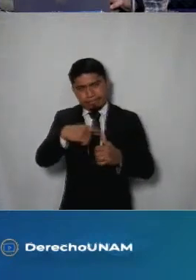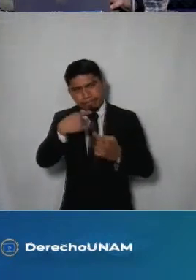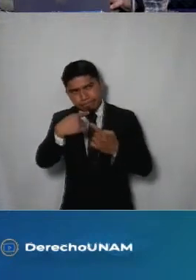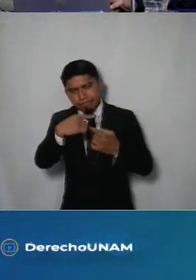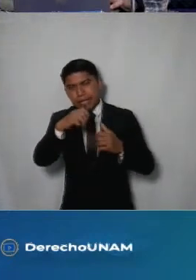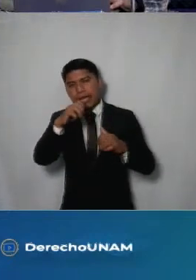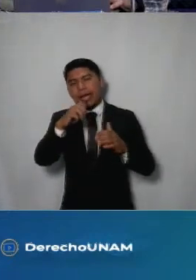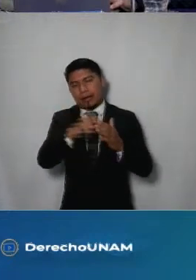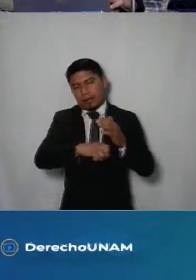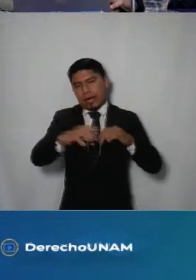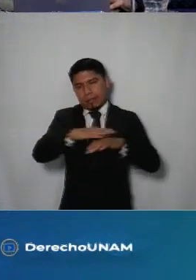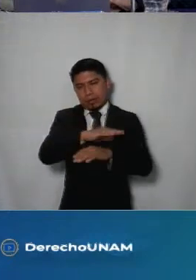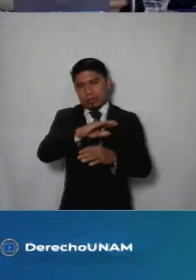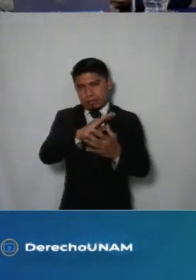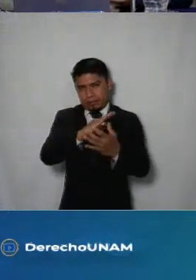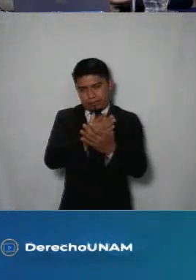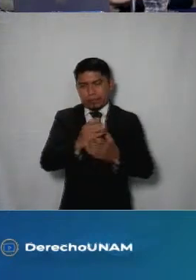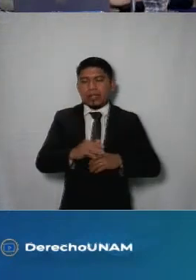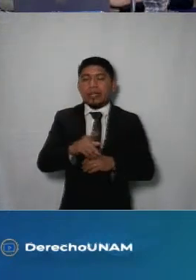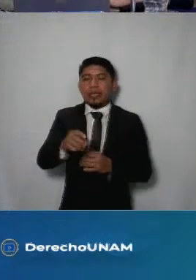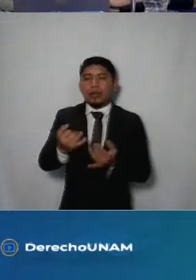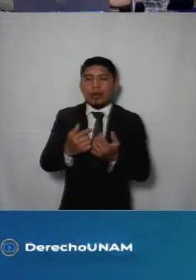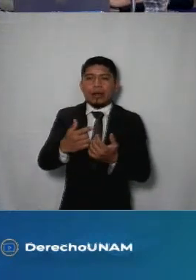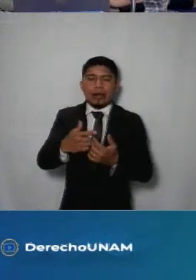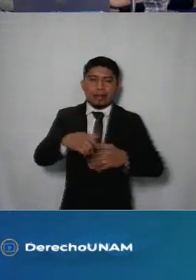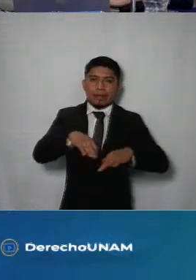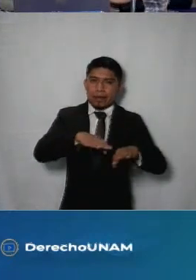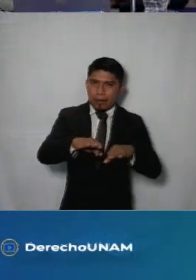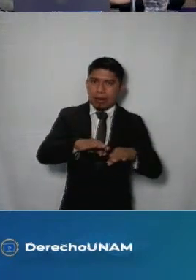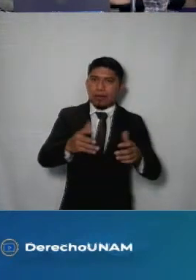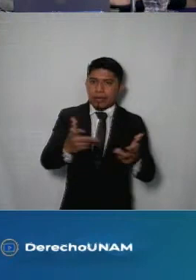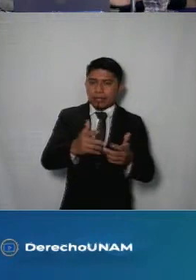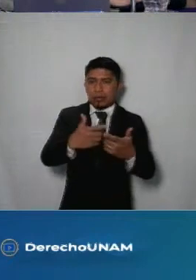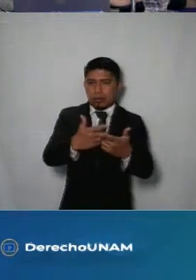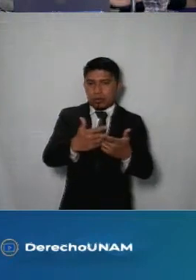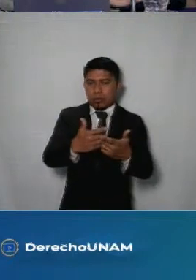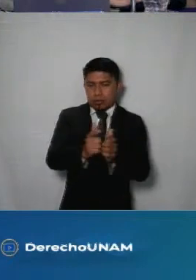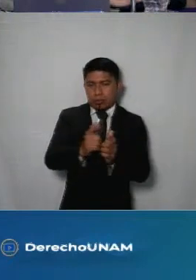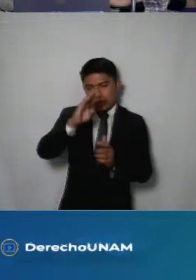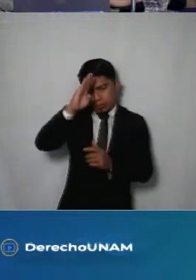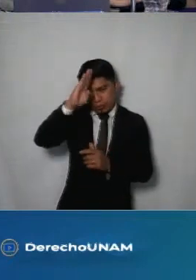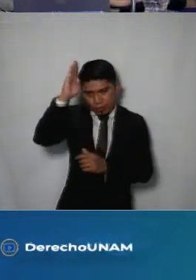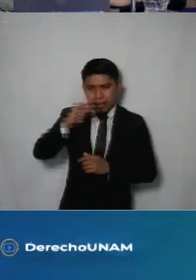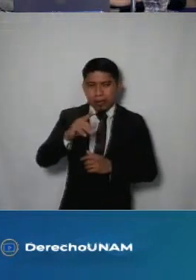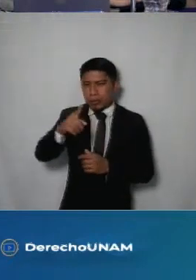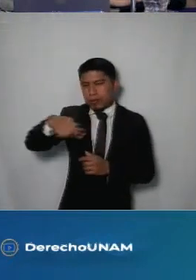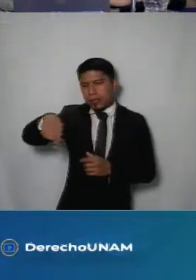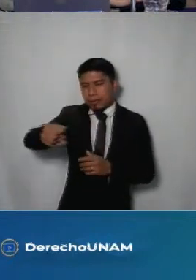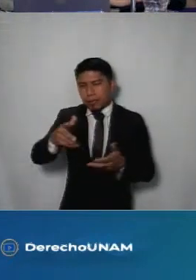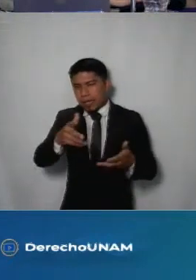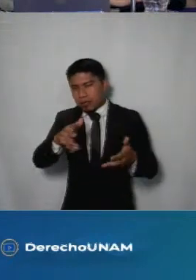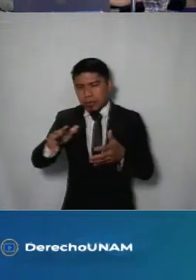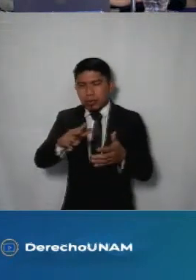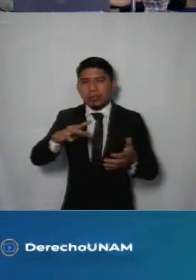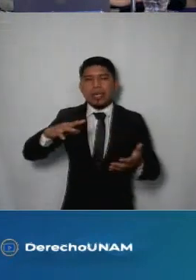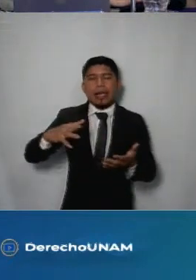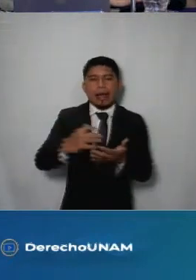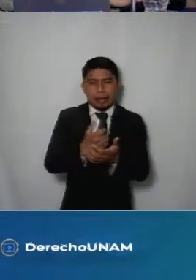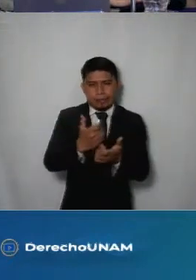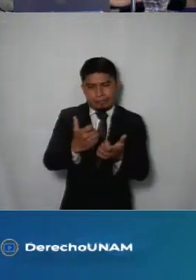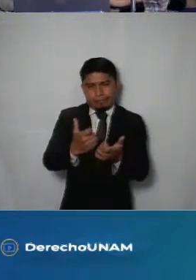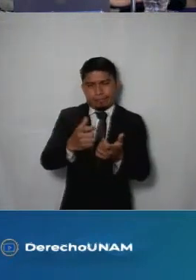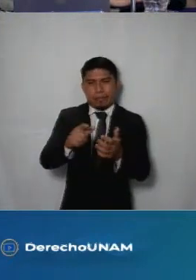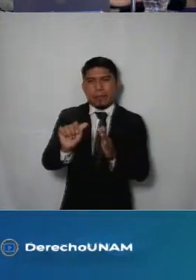traerle era un poco por la labor que hacen este recurso era por la labor que hacen los bomberos la verdad para que tengan ahí una idea de cuánto gana un